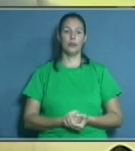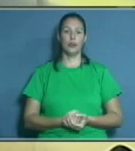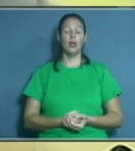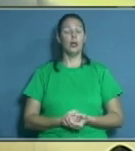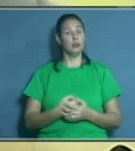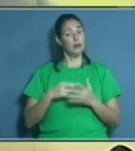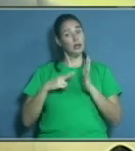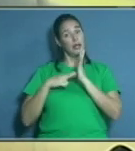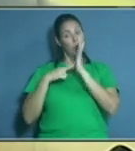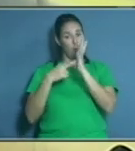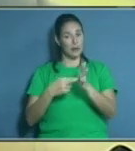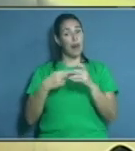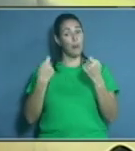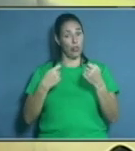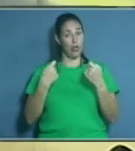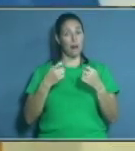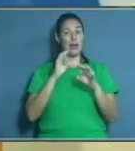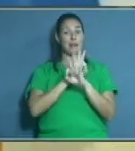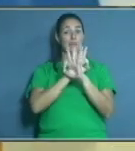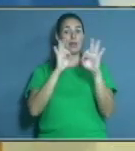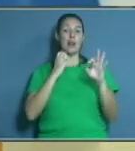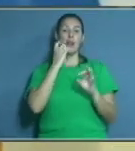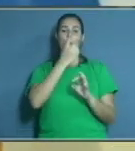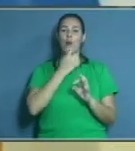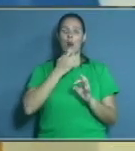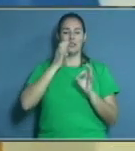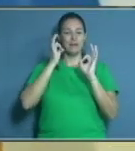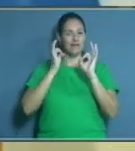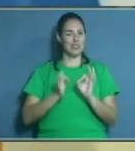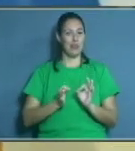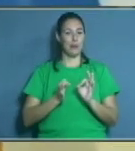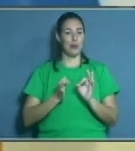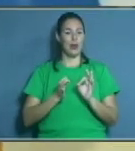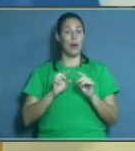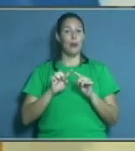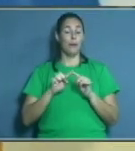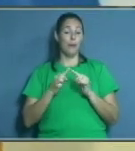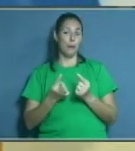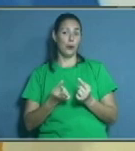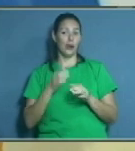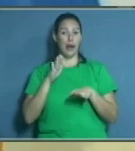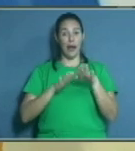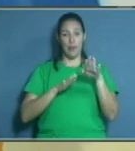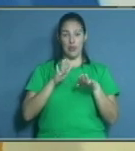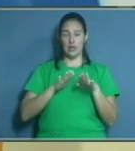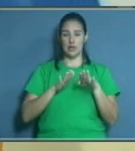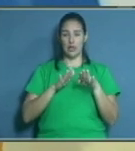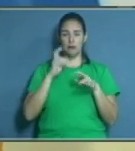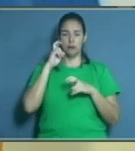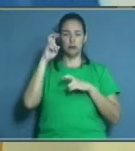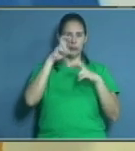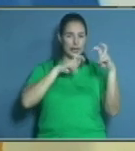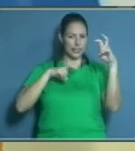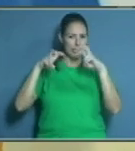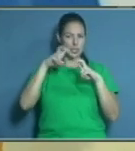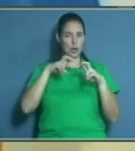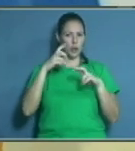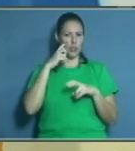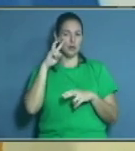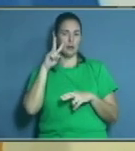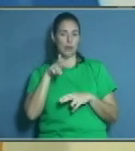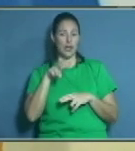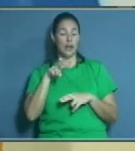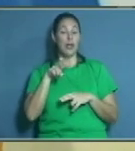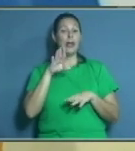excelente. Excel lo mejor posible. Porque incluso hay estudios que demuestran la relación entre las